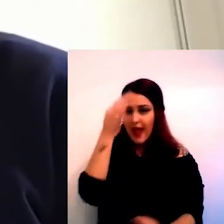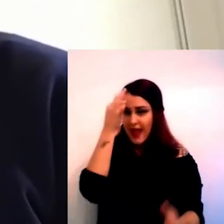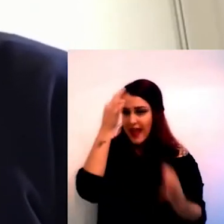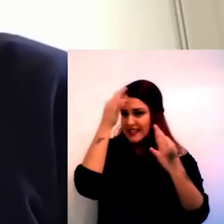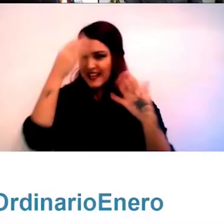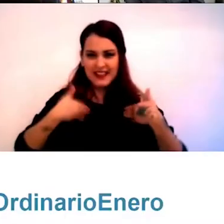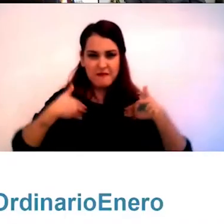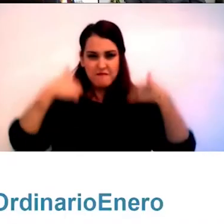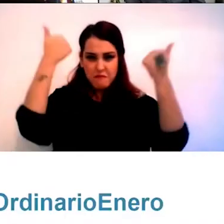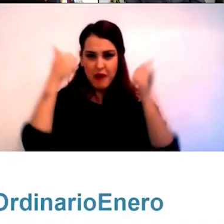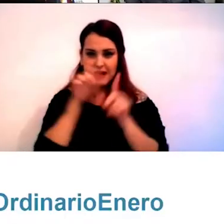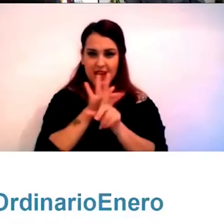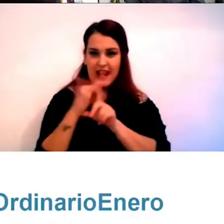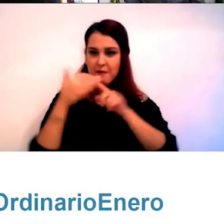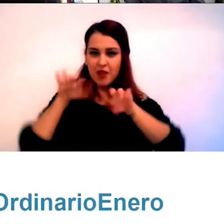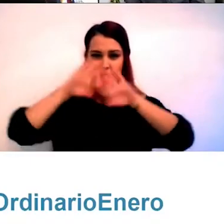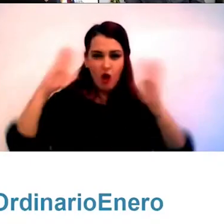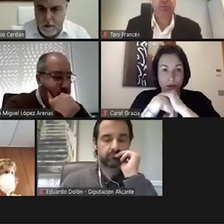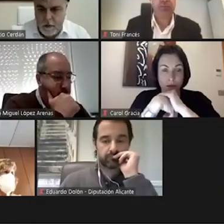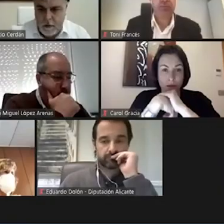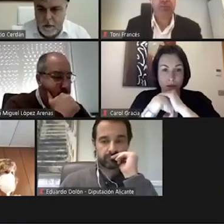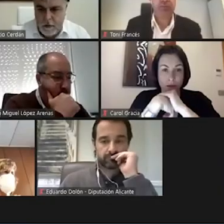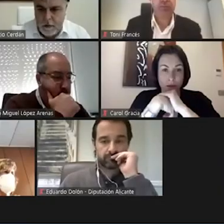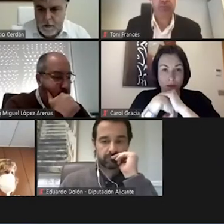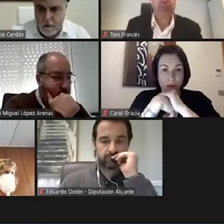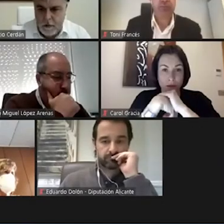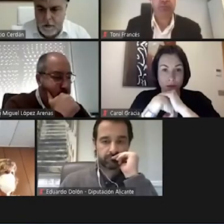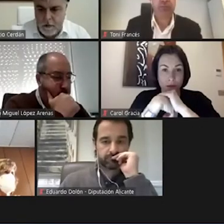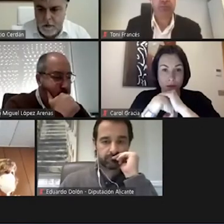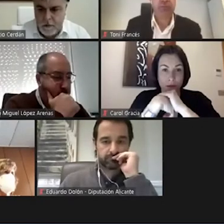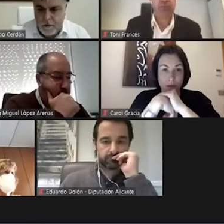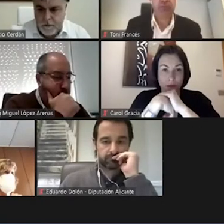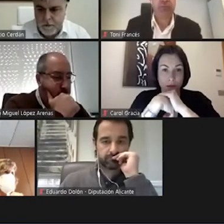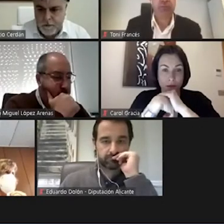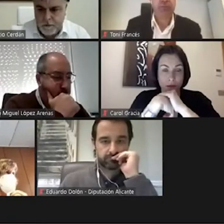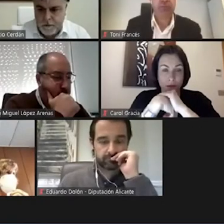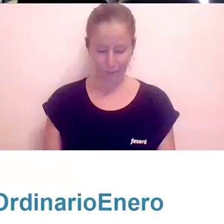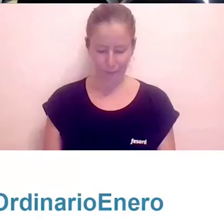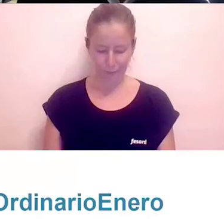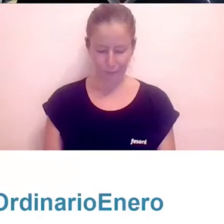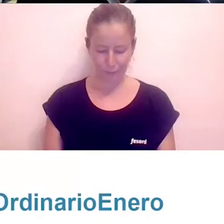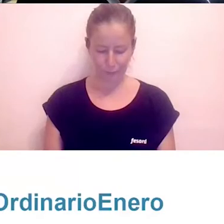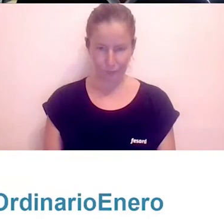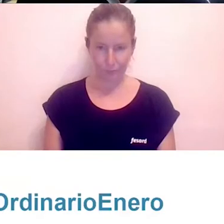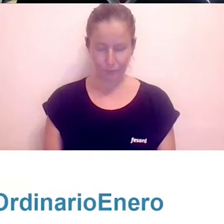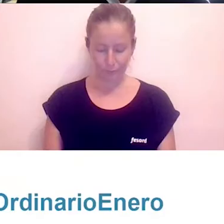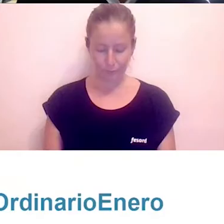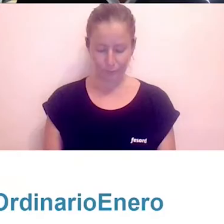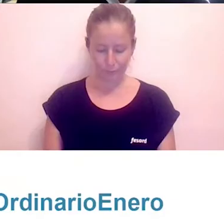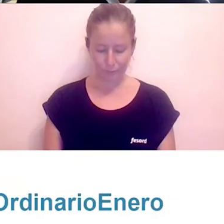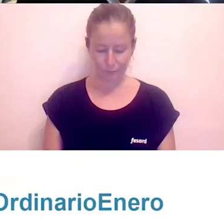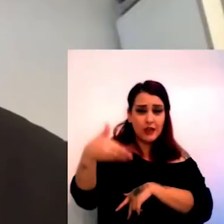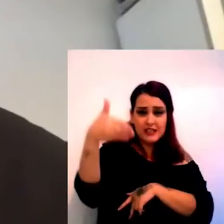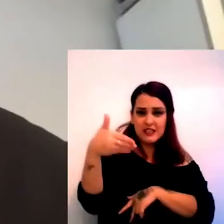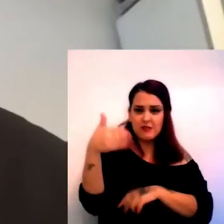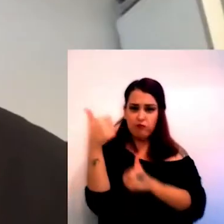ese ámbito del mundo, permiten. La oposición ha votado en contra de esta moción a pesar de reconocer la falta de acierto del titular